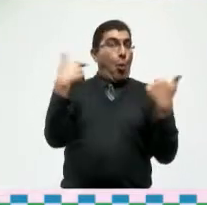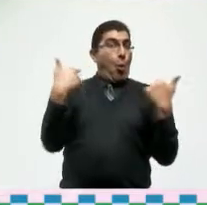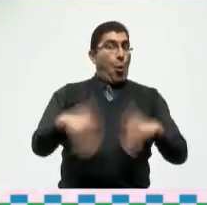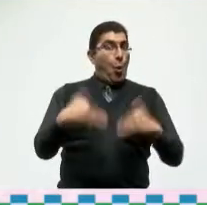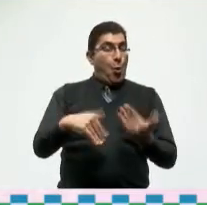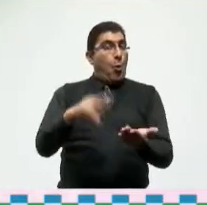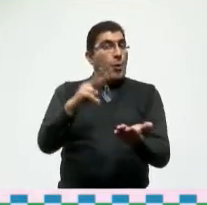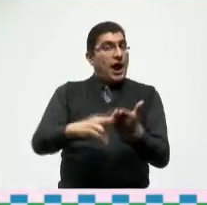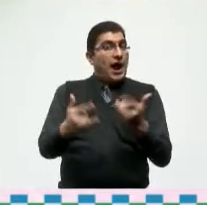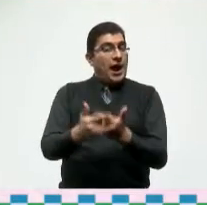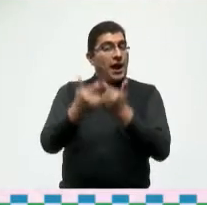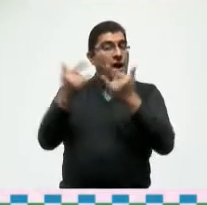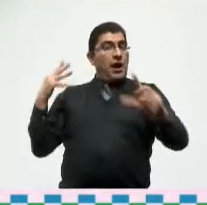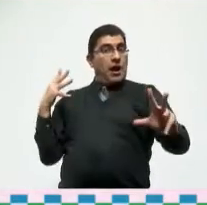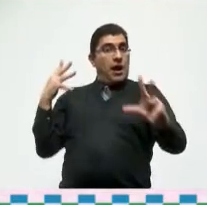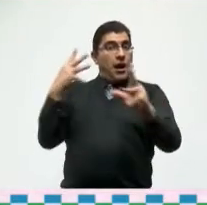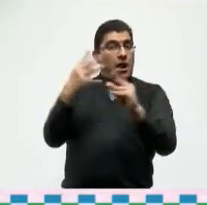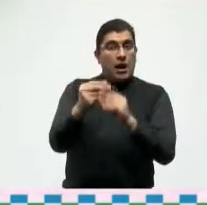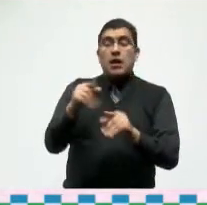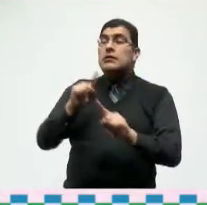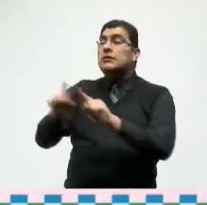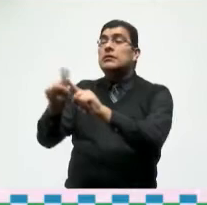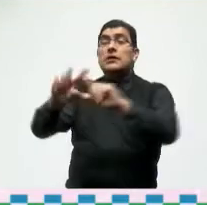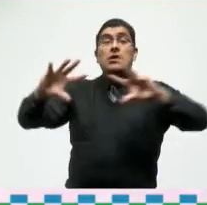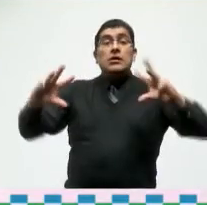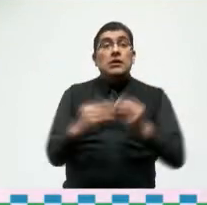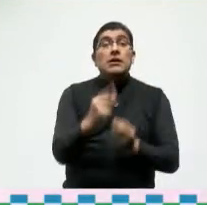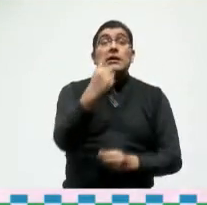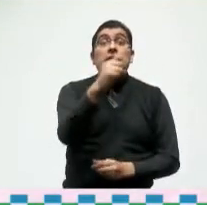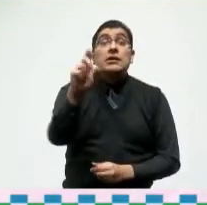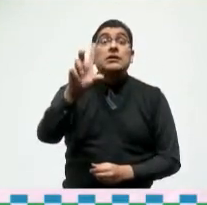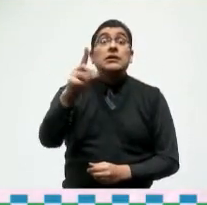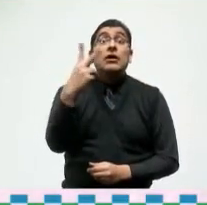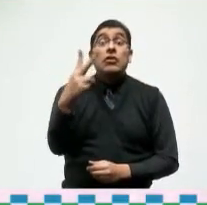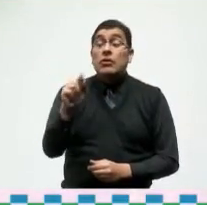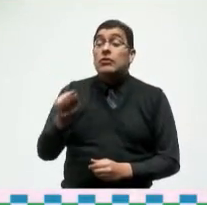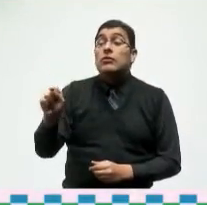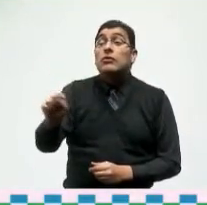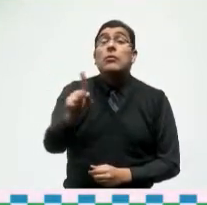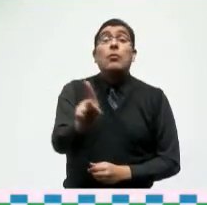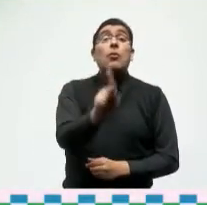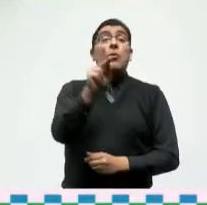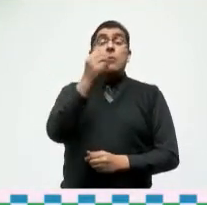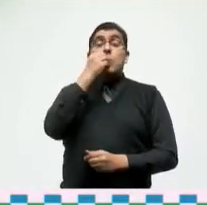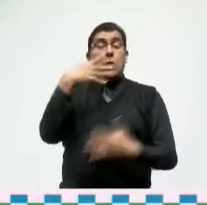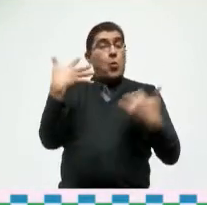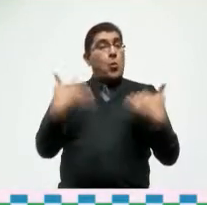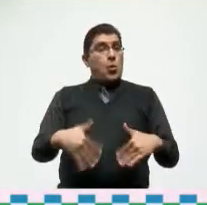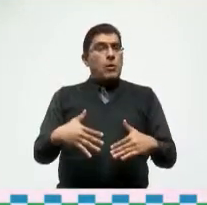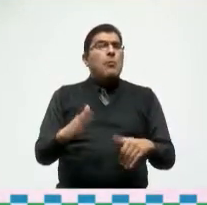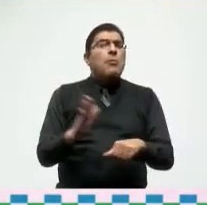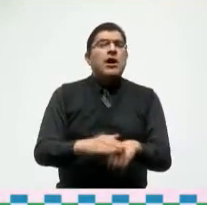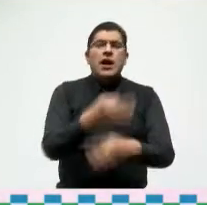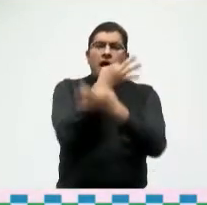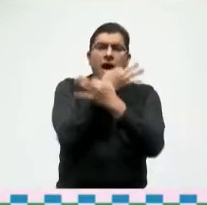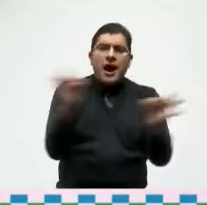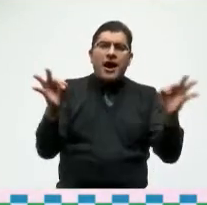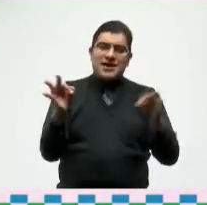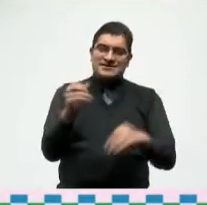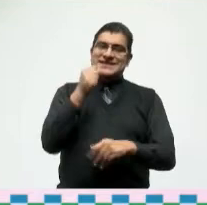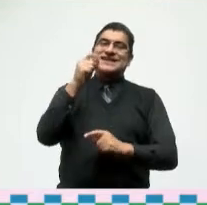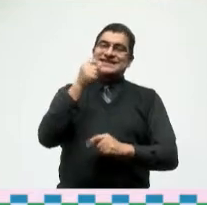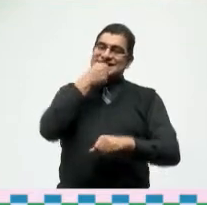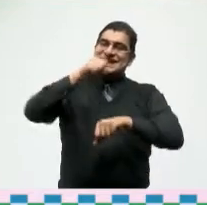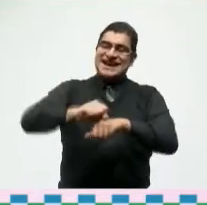histórico al contabilizar 132 pueblos mágicos gracias a la declaratoria por la